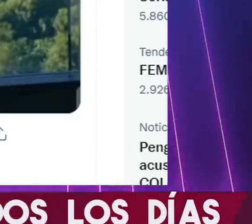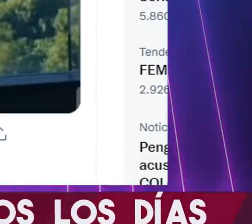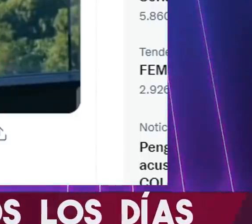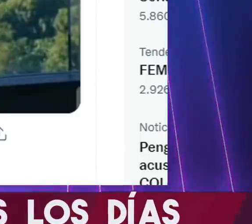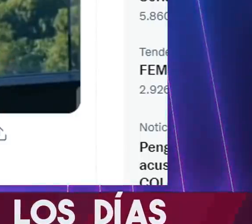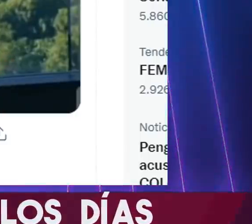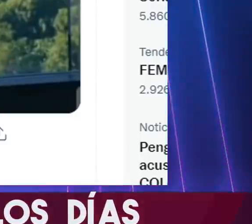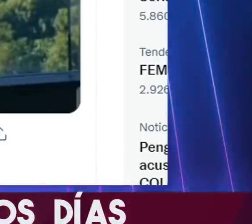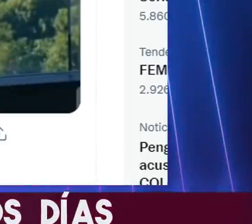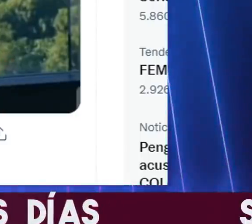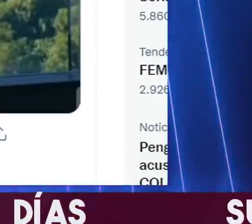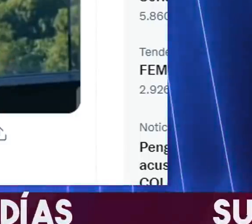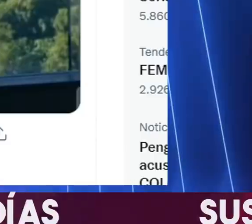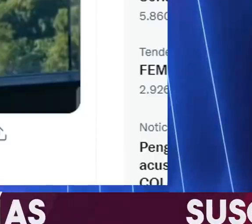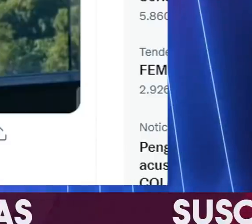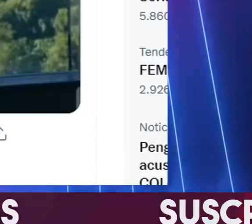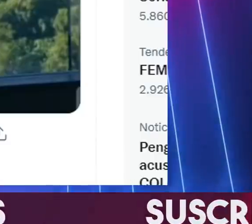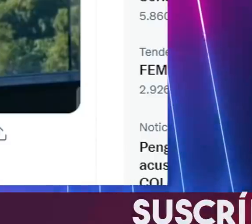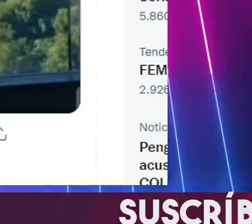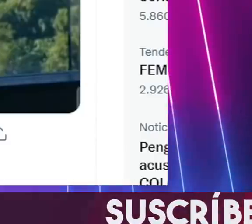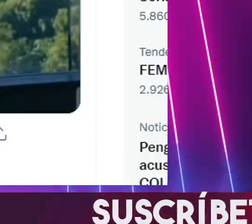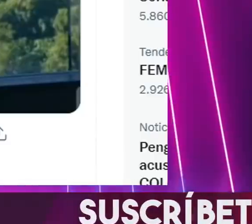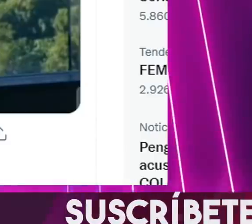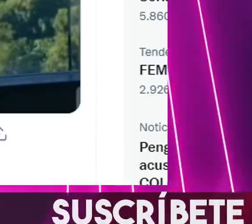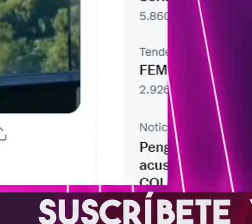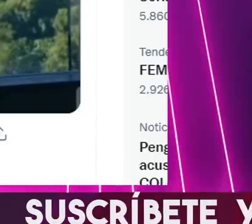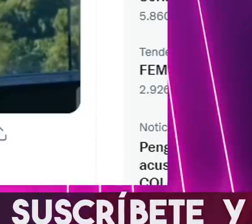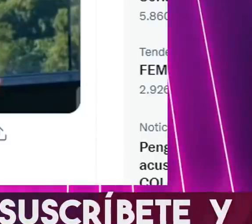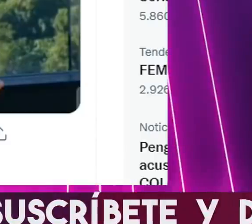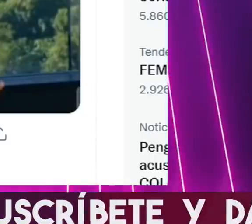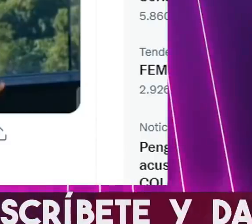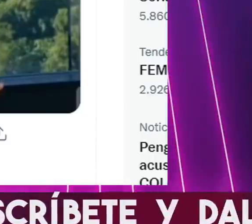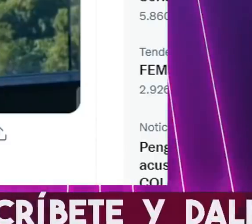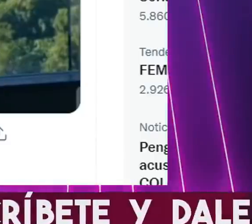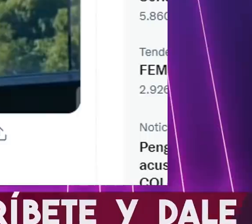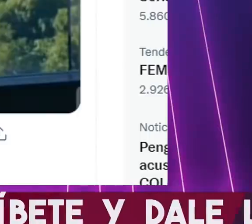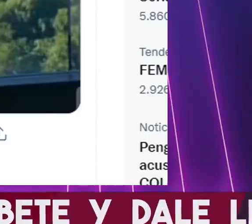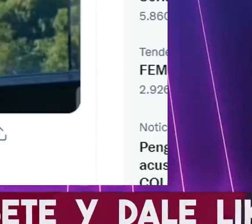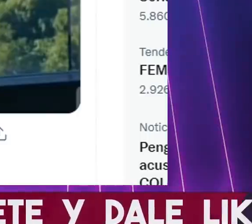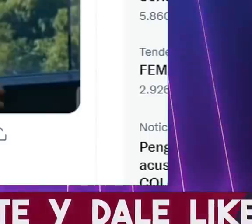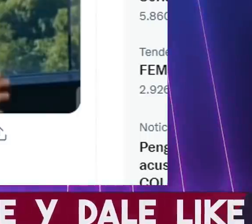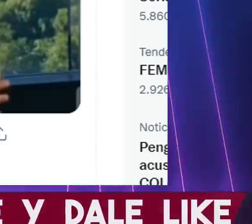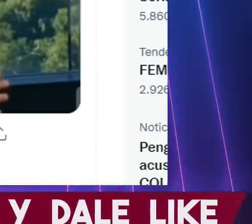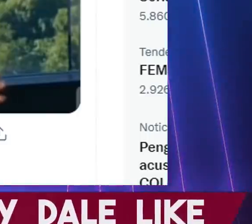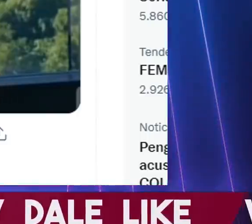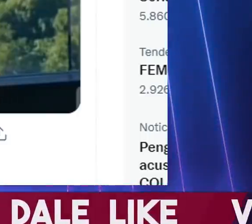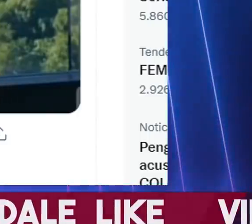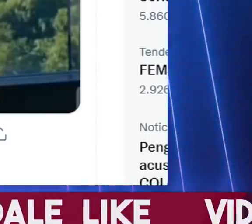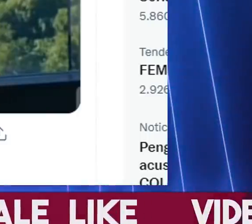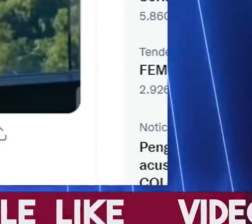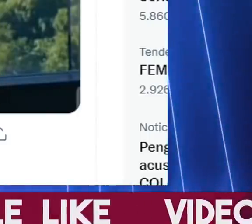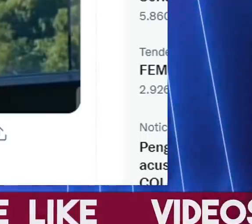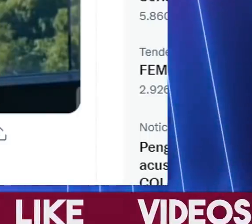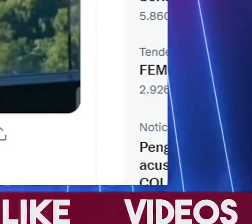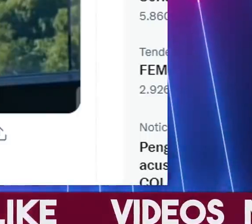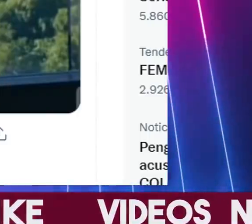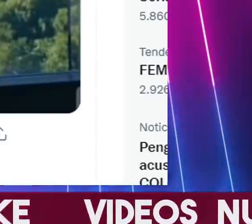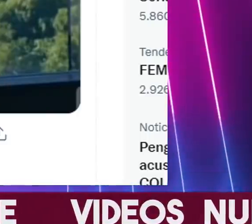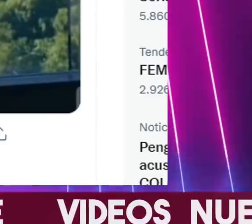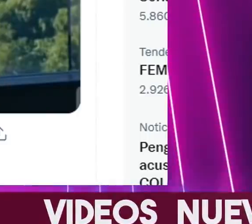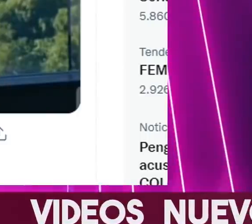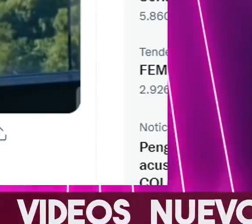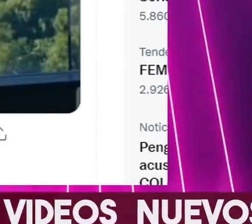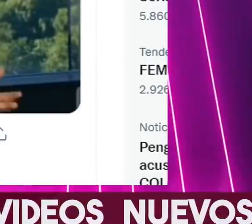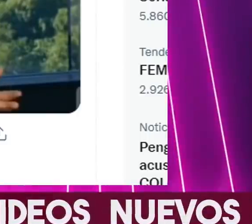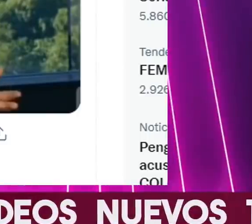¡Gracias! Para agredir como lo hace, en este caso me refiero a mi persona, porque no puedo considerar